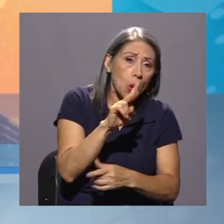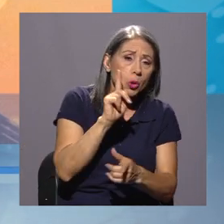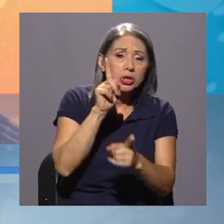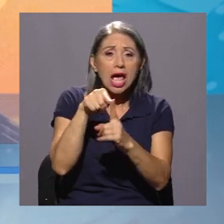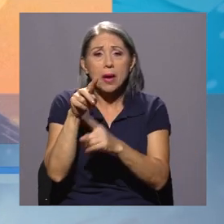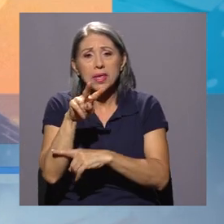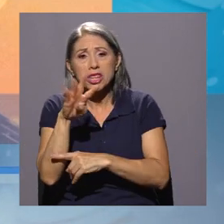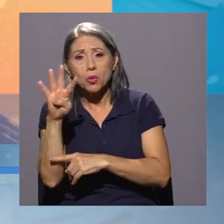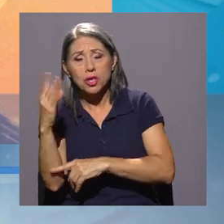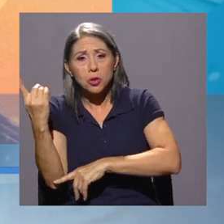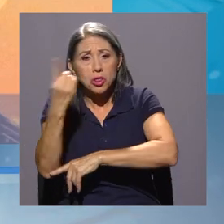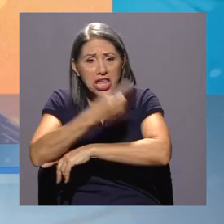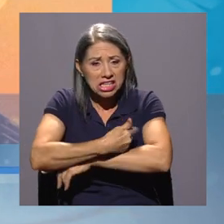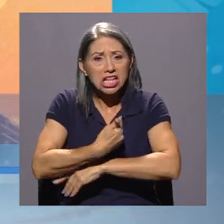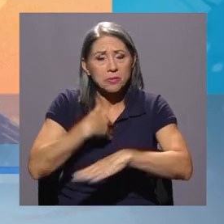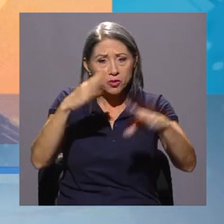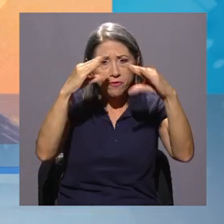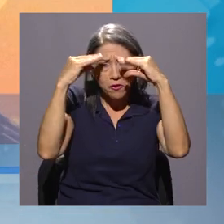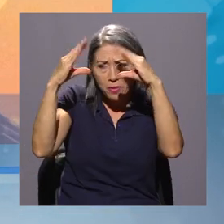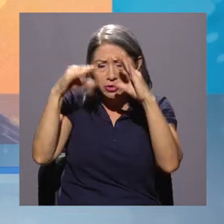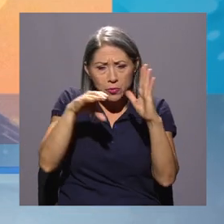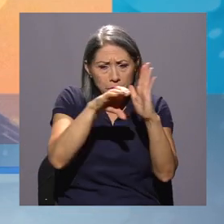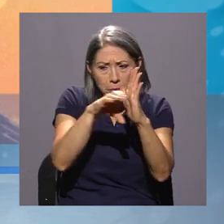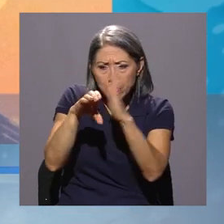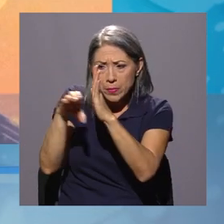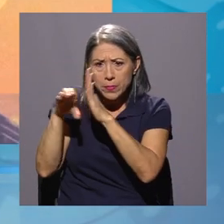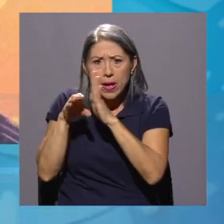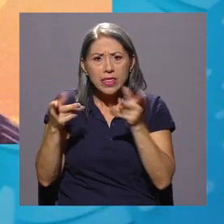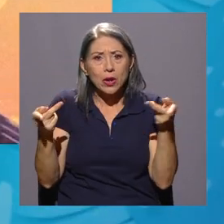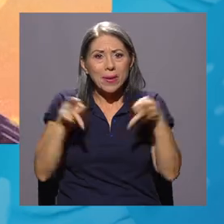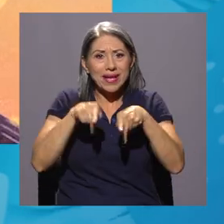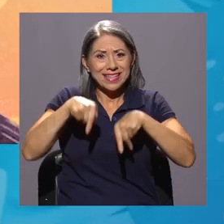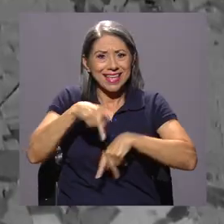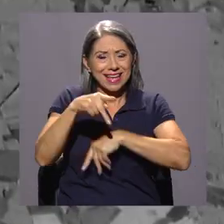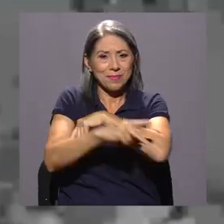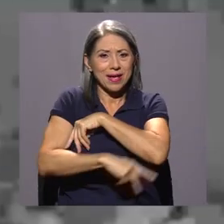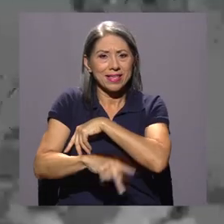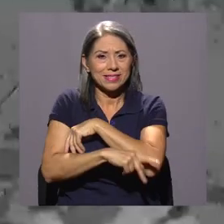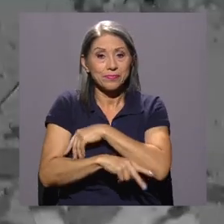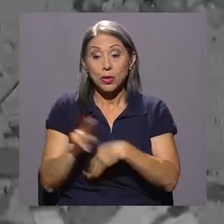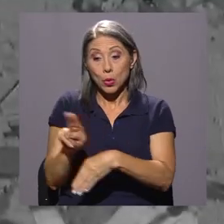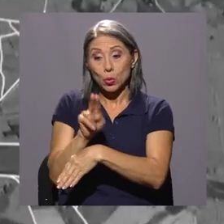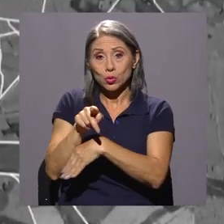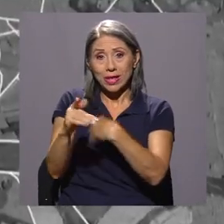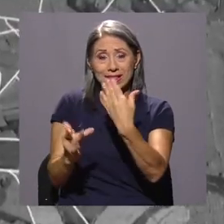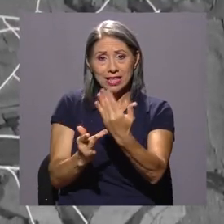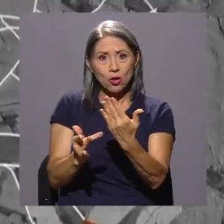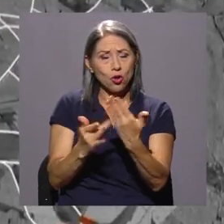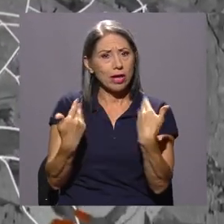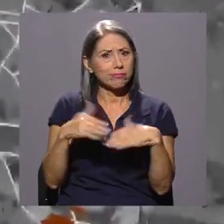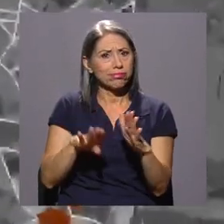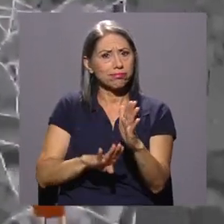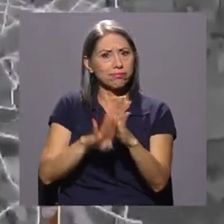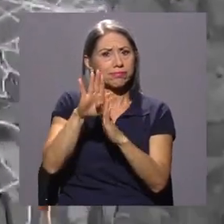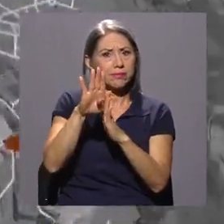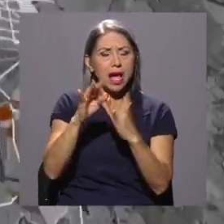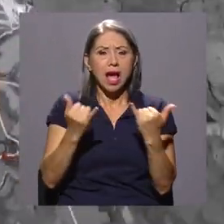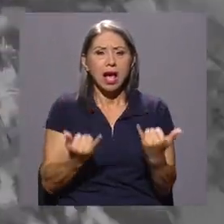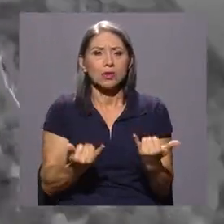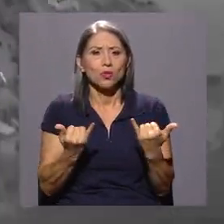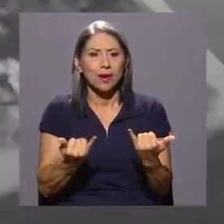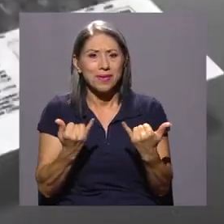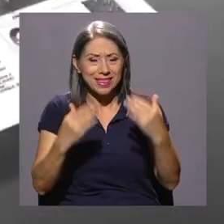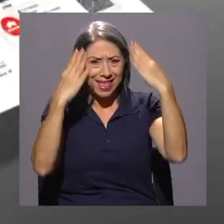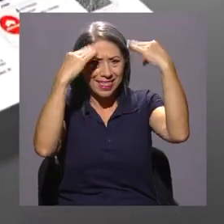tener información de deformación en el país, si así se quisiera. El uso de esta tecnología representa un gran avance, pues